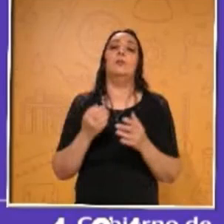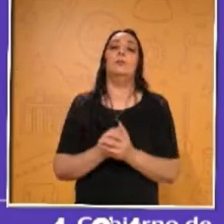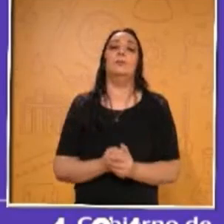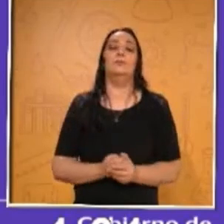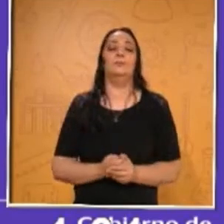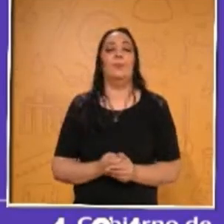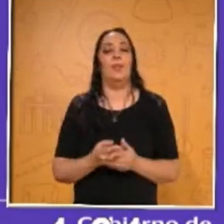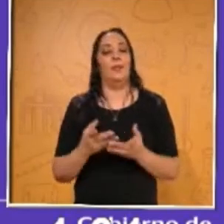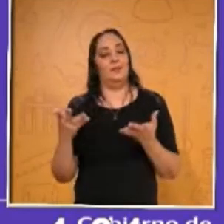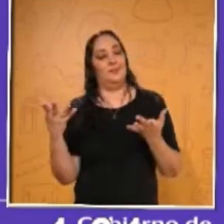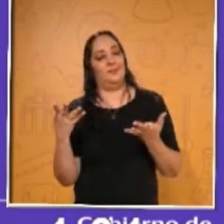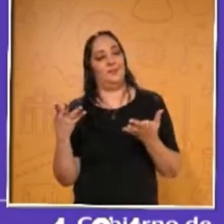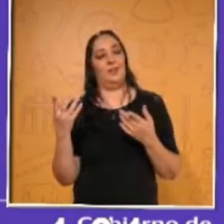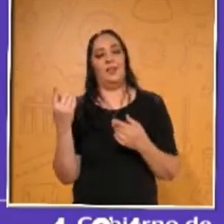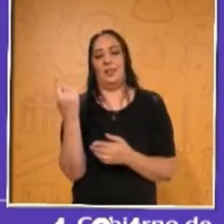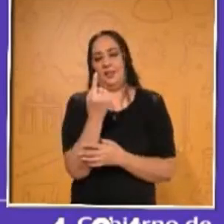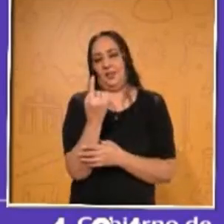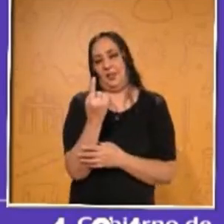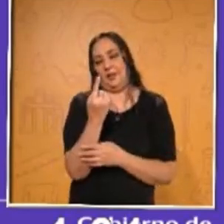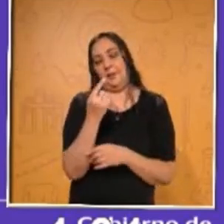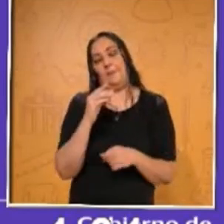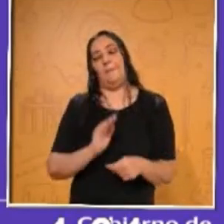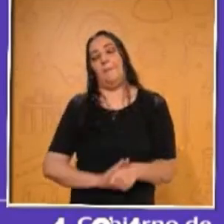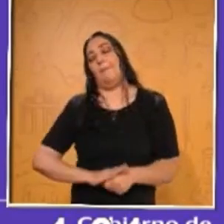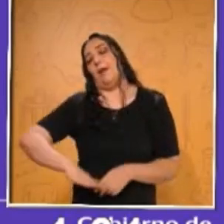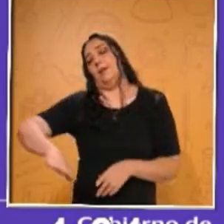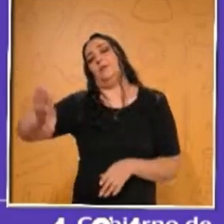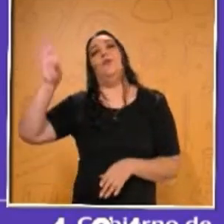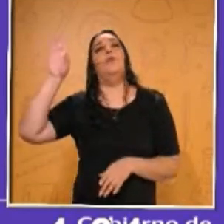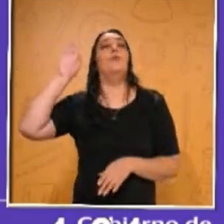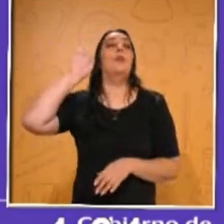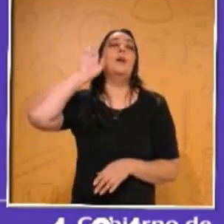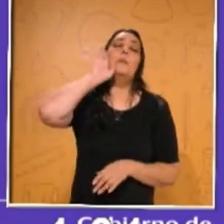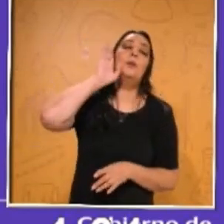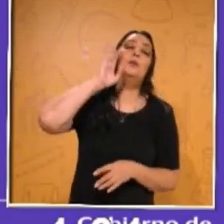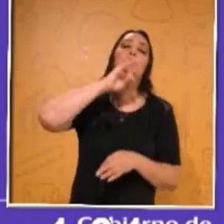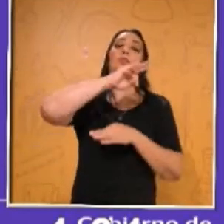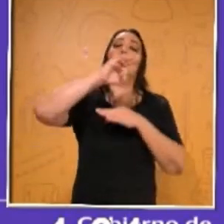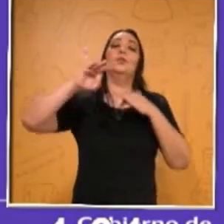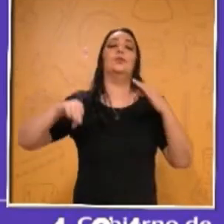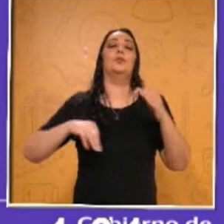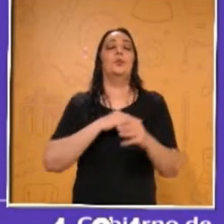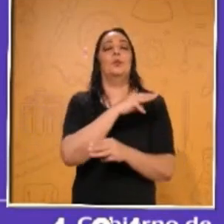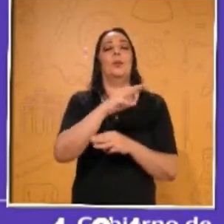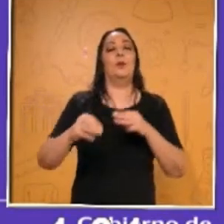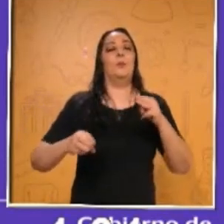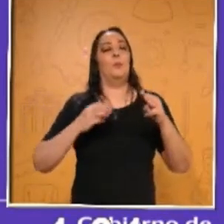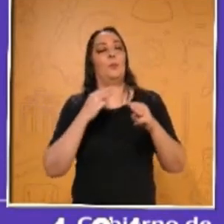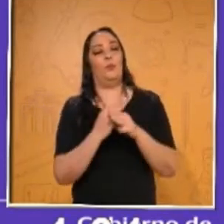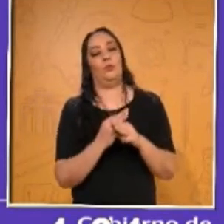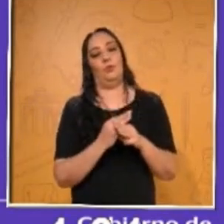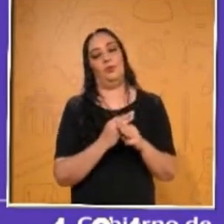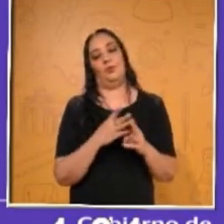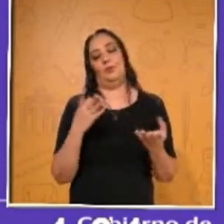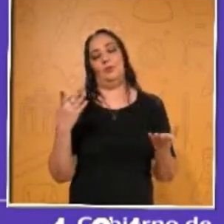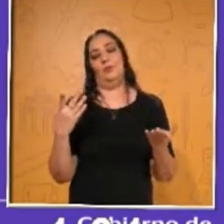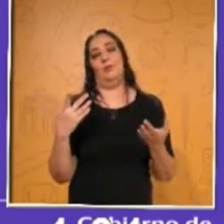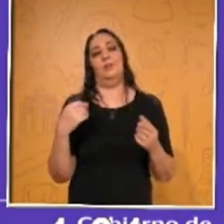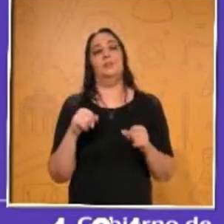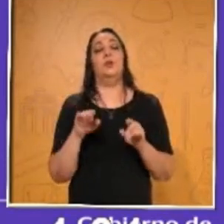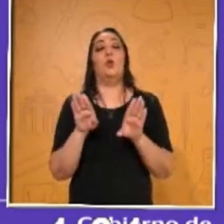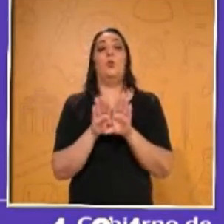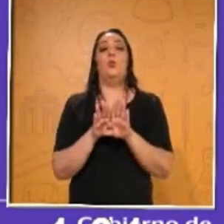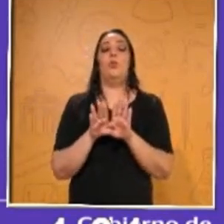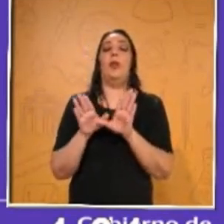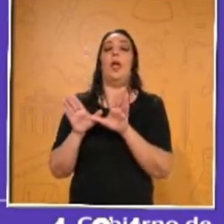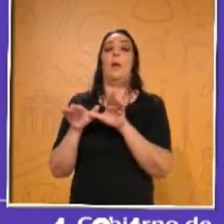hacer el método más popular en todo México. Yo creo que en todo el mundo, que sería el método de la mariposa.